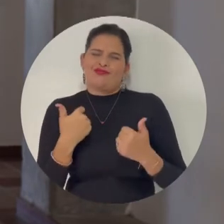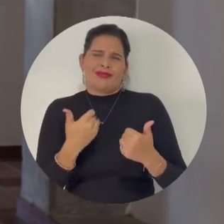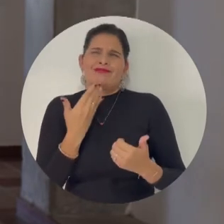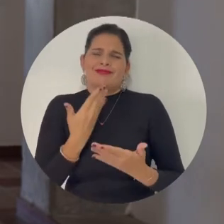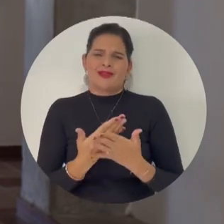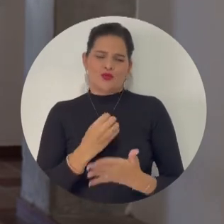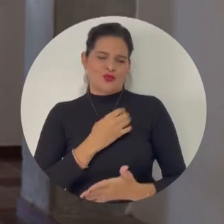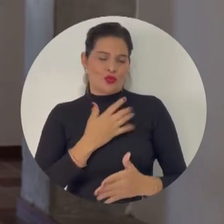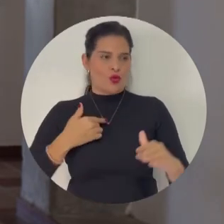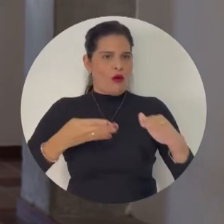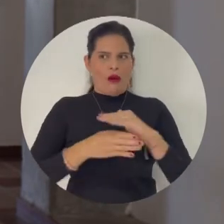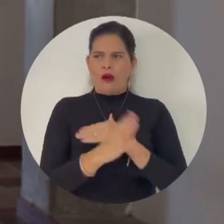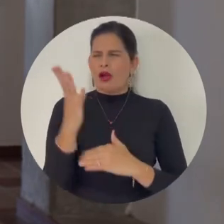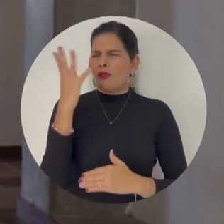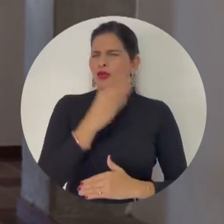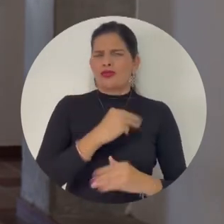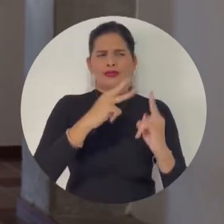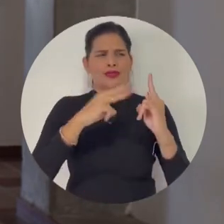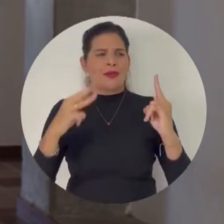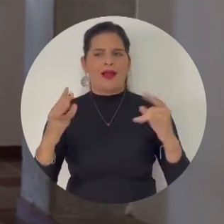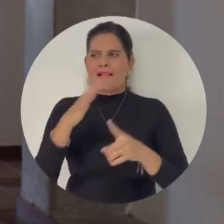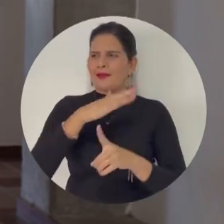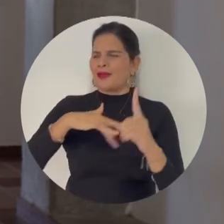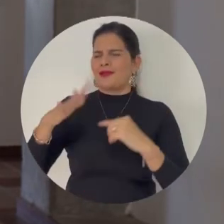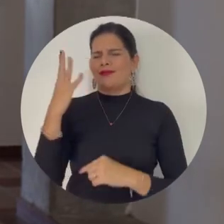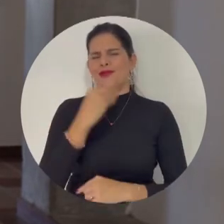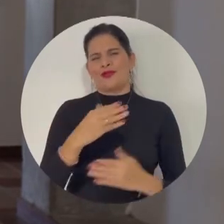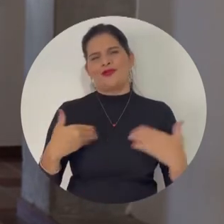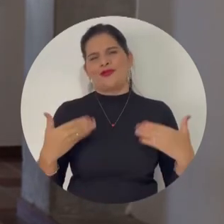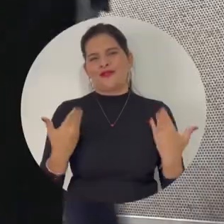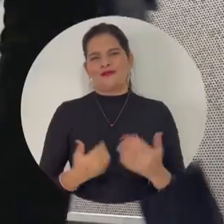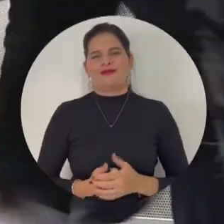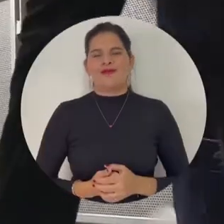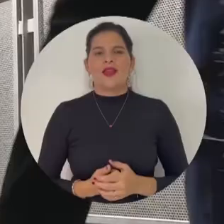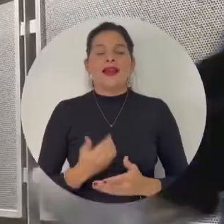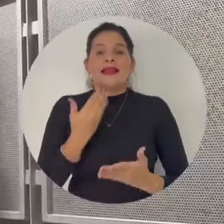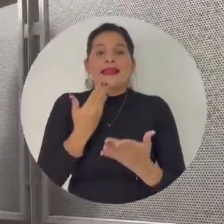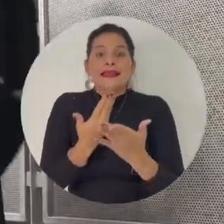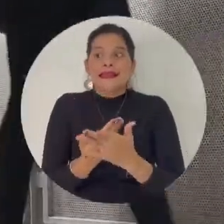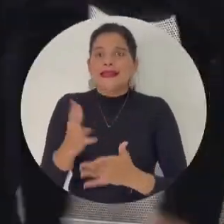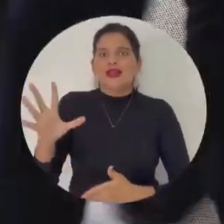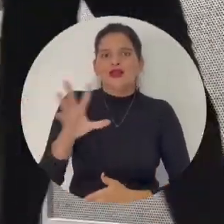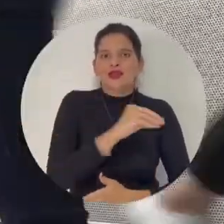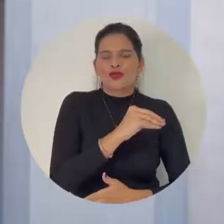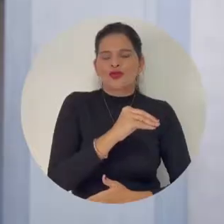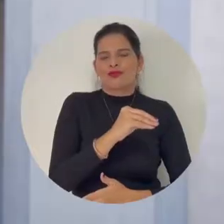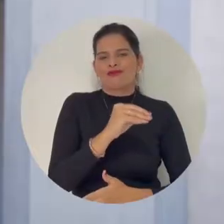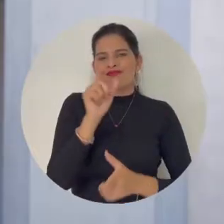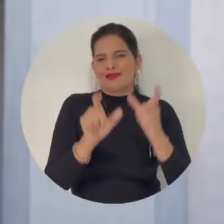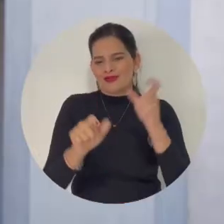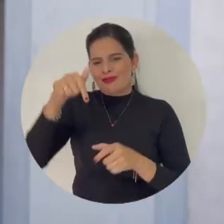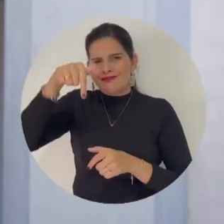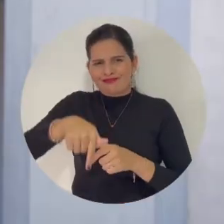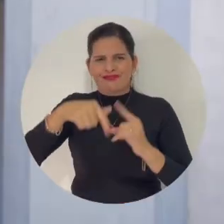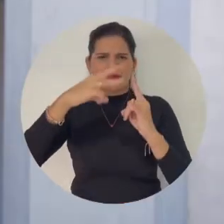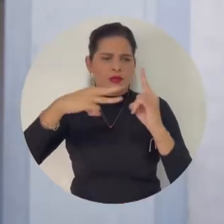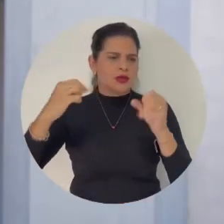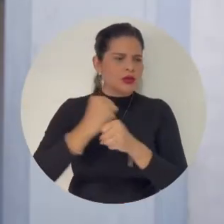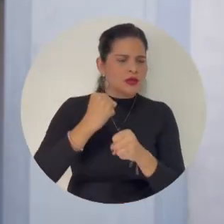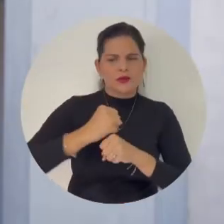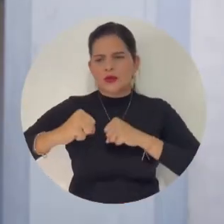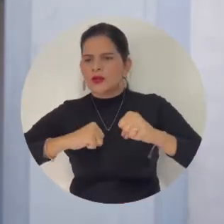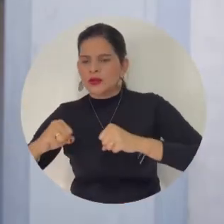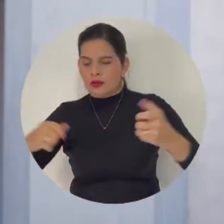estas instalaciones, con un lugar tan agradable, acogedor, un ambiente muy chévere. Agradecerles a todas